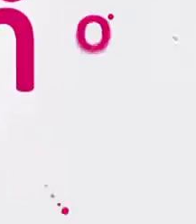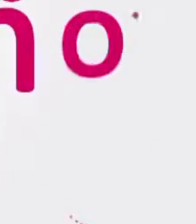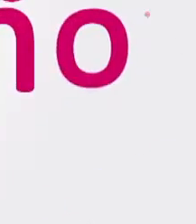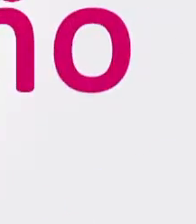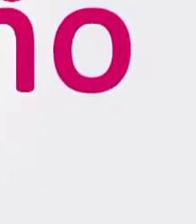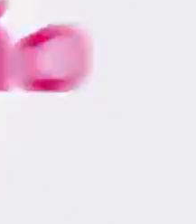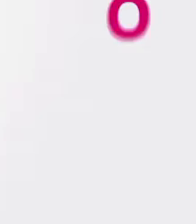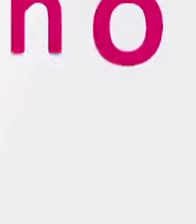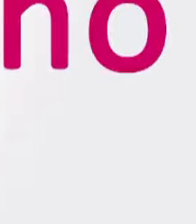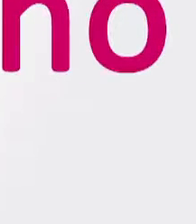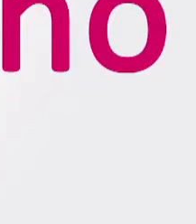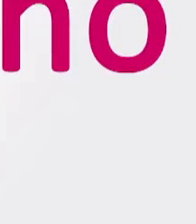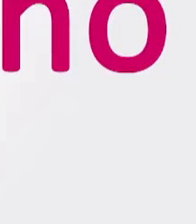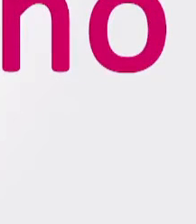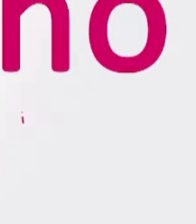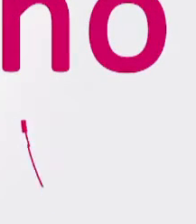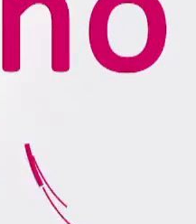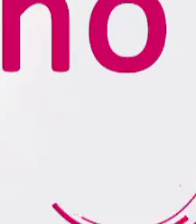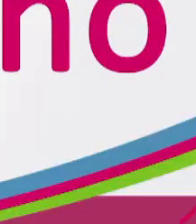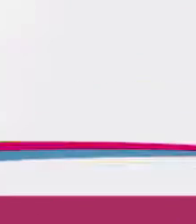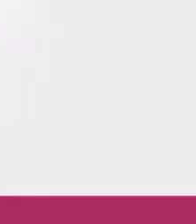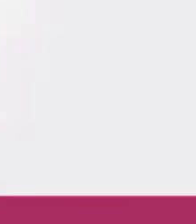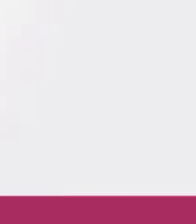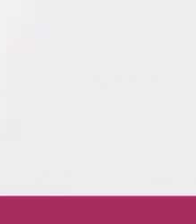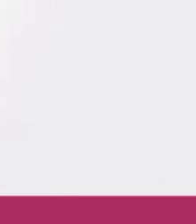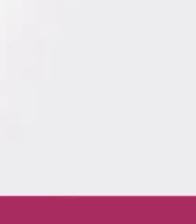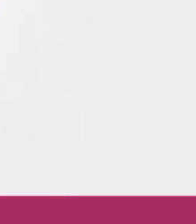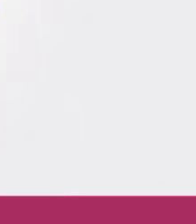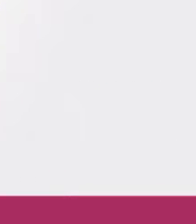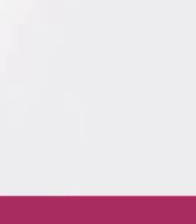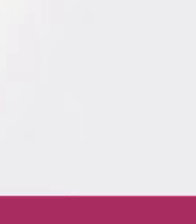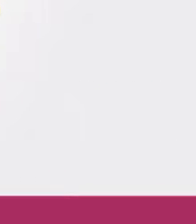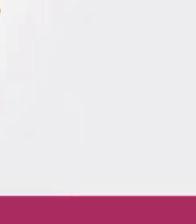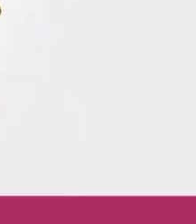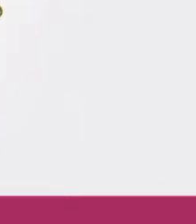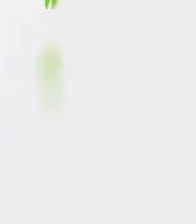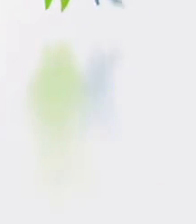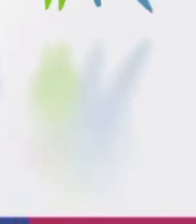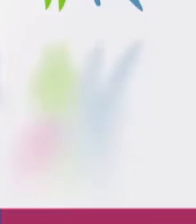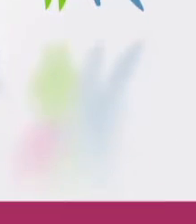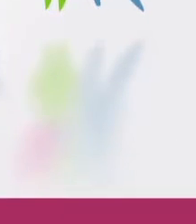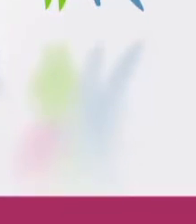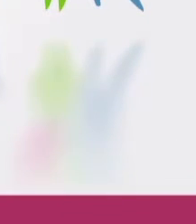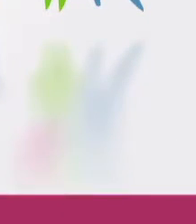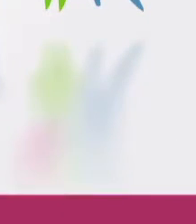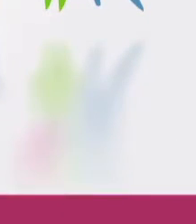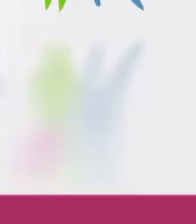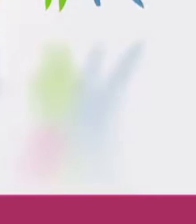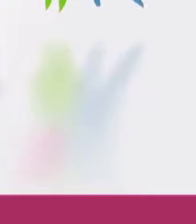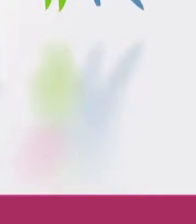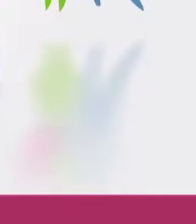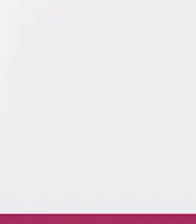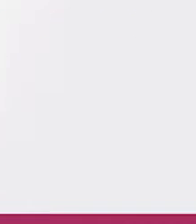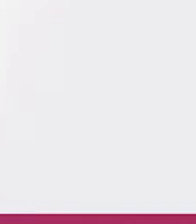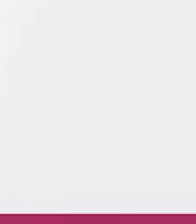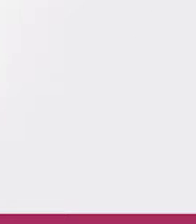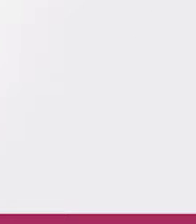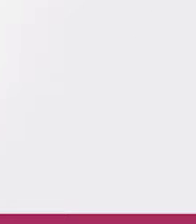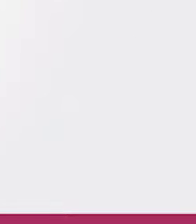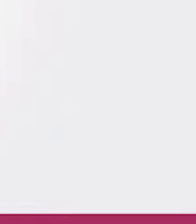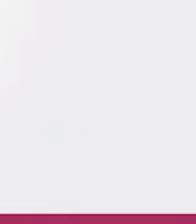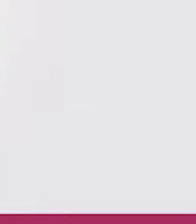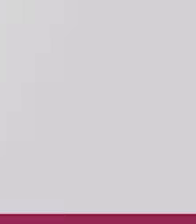Cuidado y cariño para el bienestar de mi niño. Gobierno de la República. Estrategia comunitaria criando con amor. Y